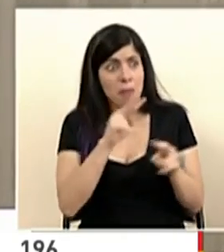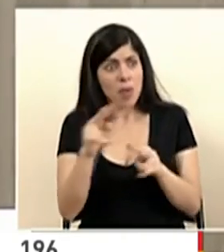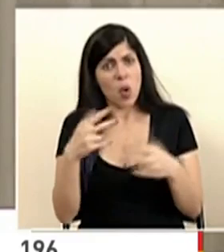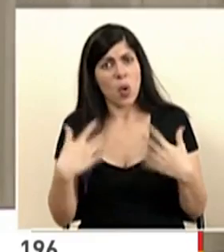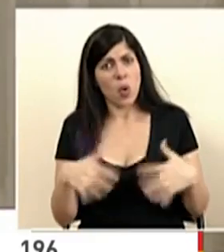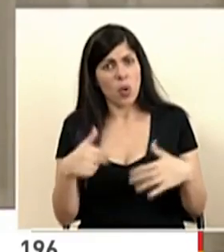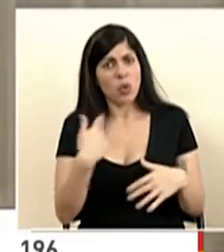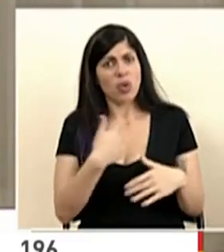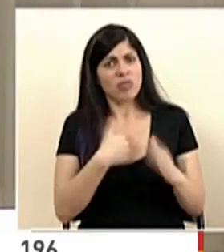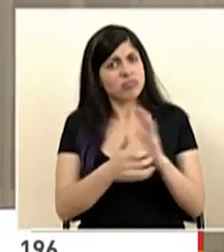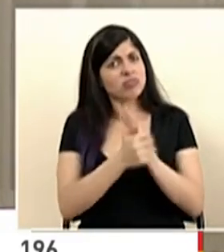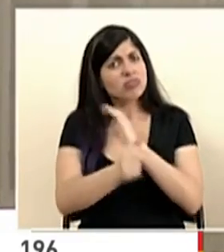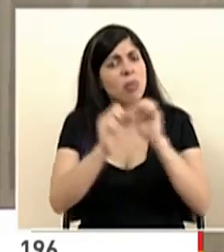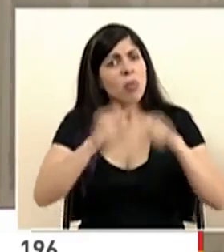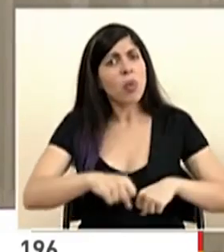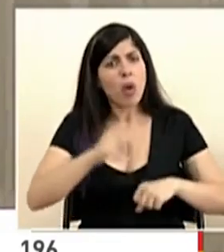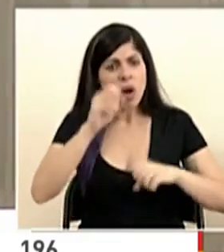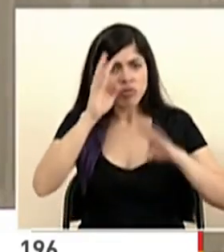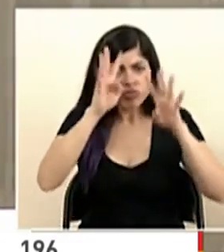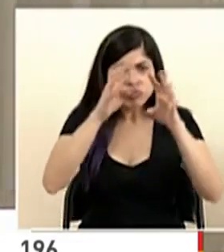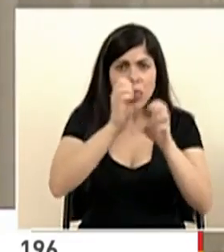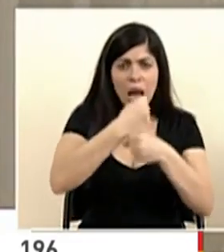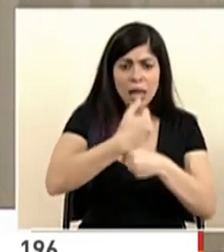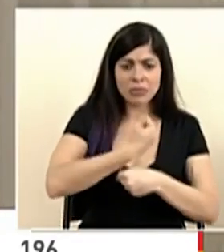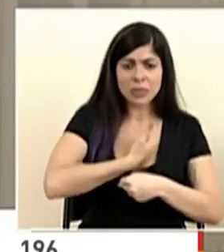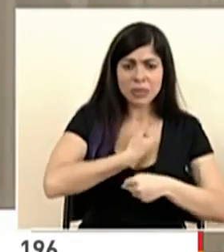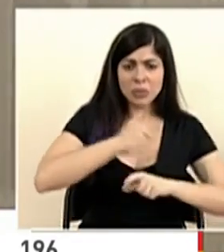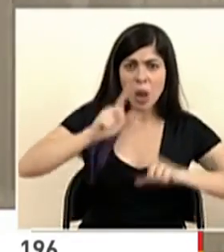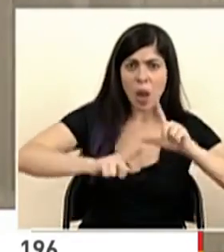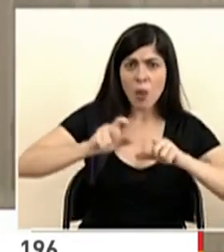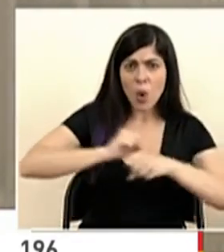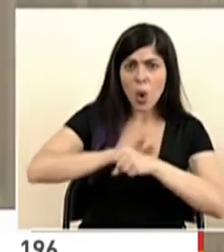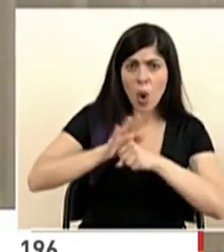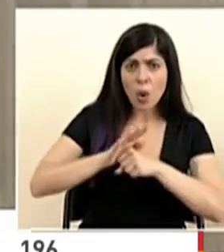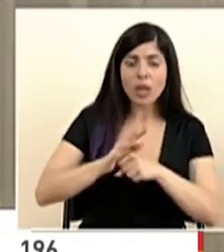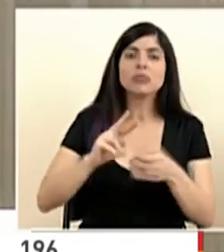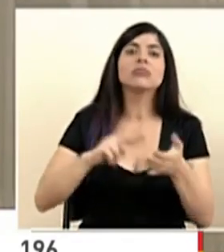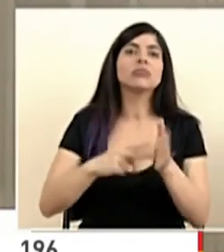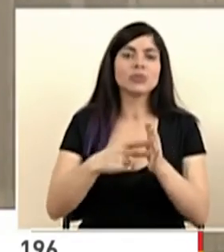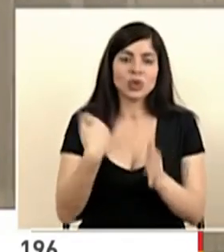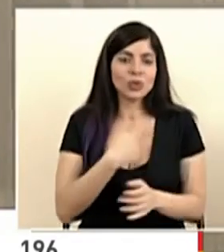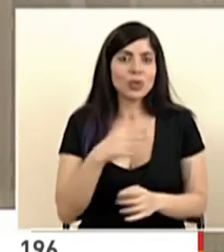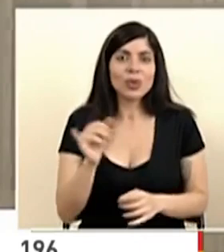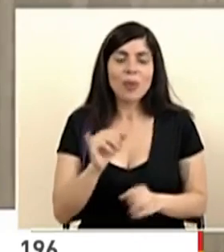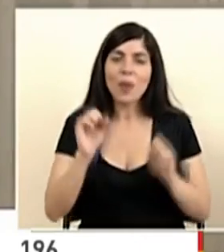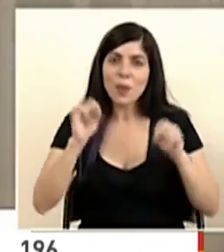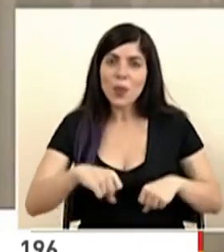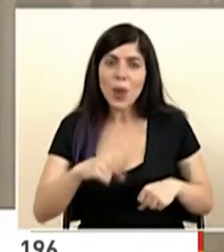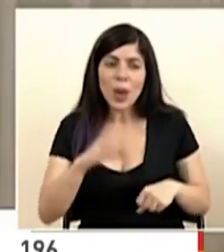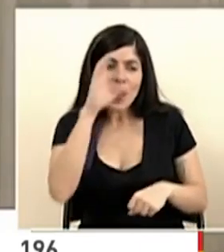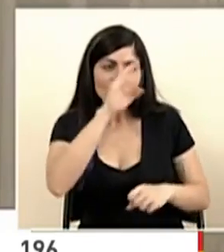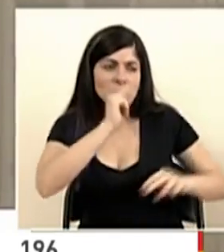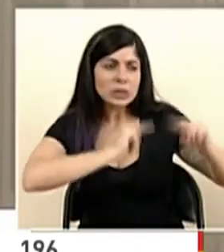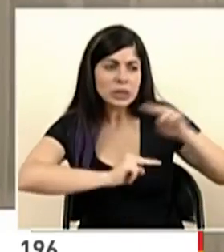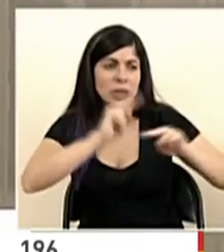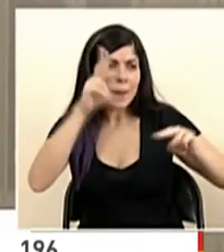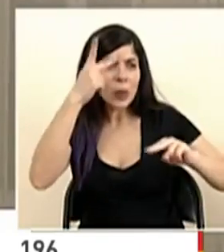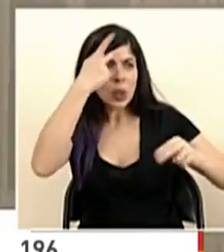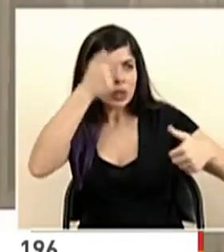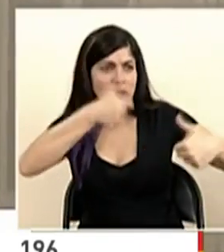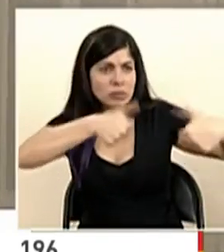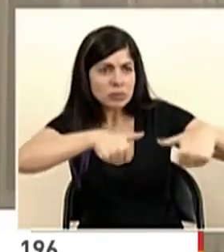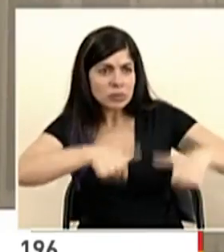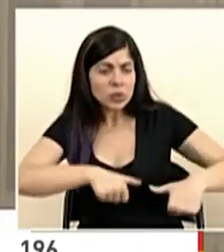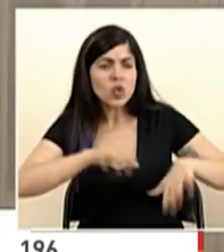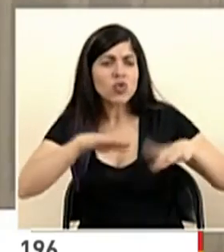capaces de hacer, desarrollar nuestras pruebas COVID-19, somos capaces de encontrar los acuerdos políticos